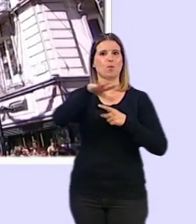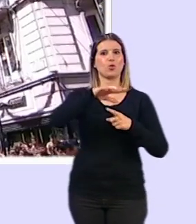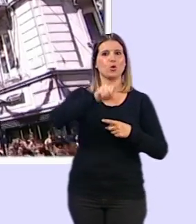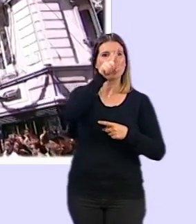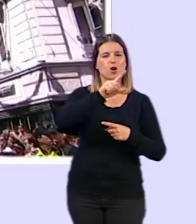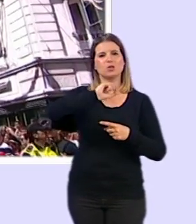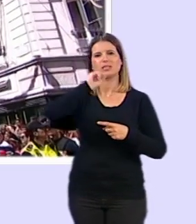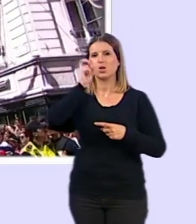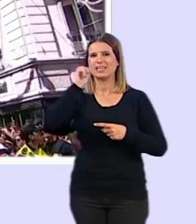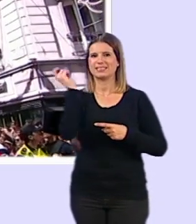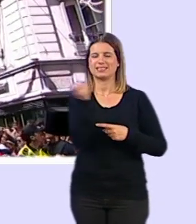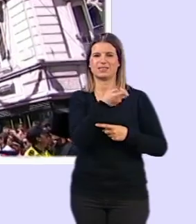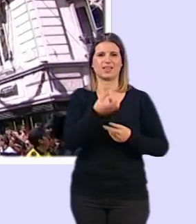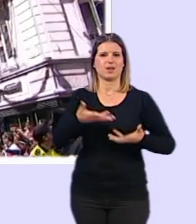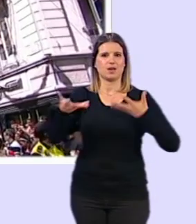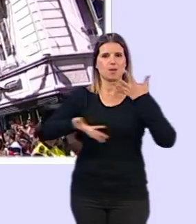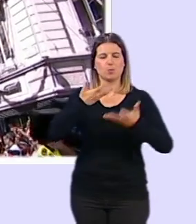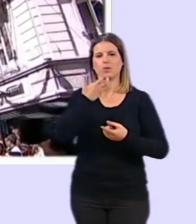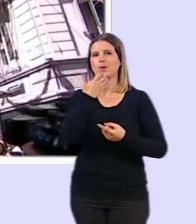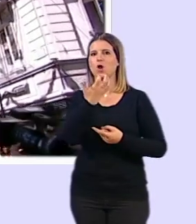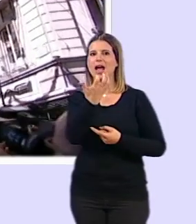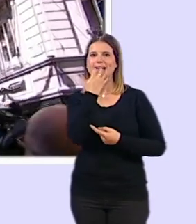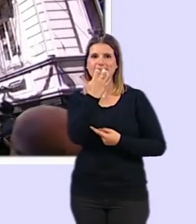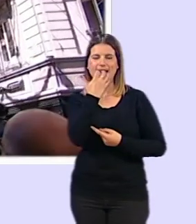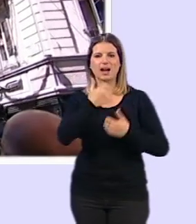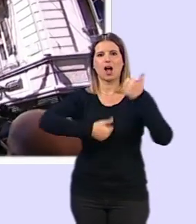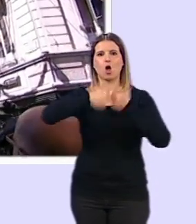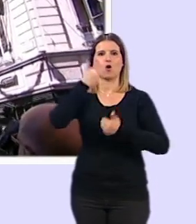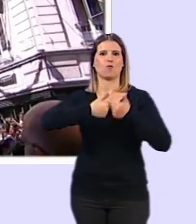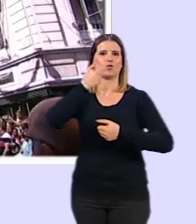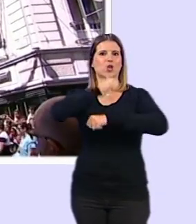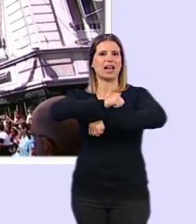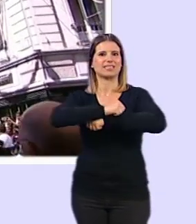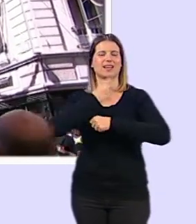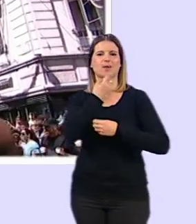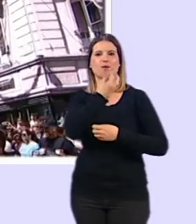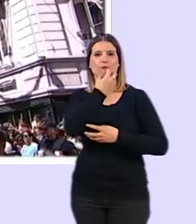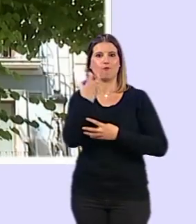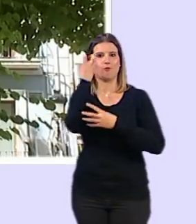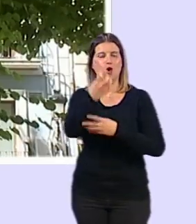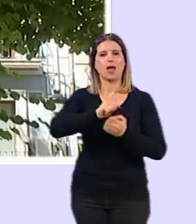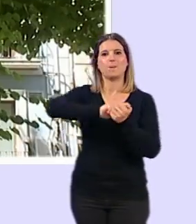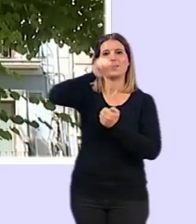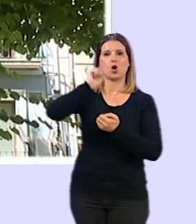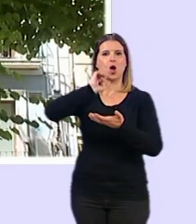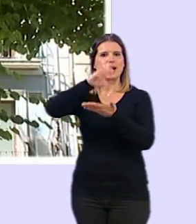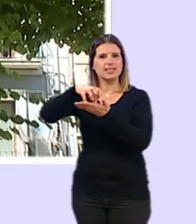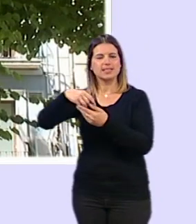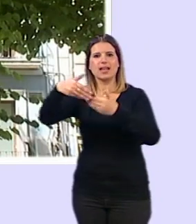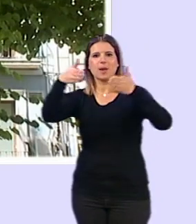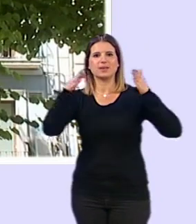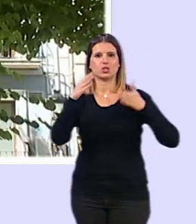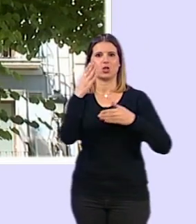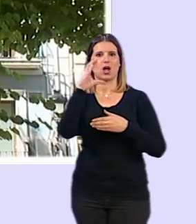como a todas las que impulsa el Ayuntamiento, como la Tarasca, los concursos de altares o macetas, el pregón del casetero, la exposición de quintillas y